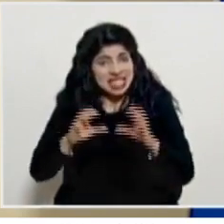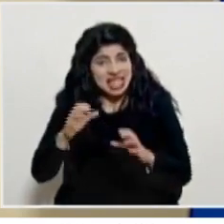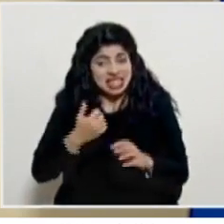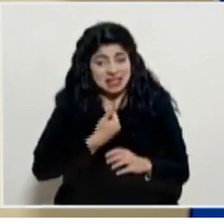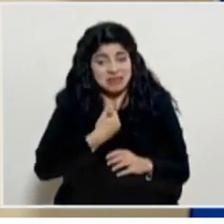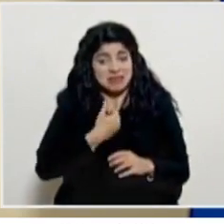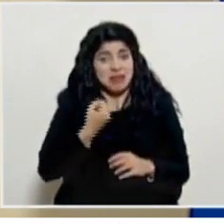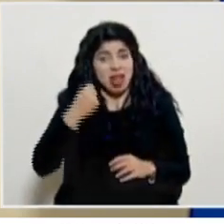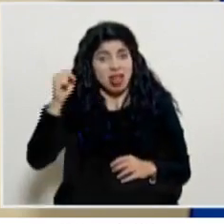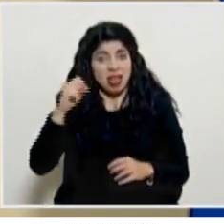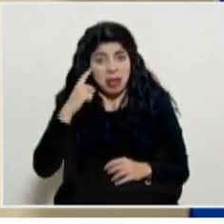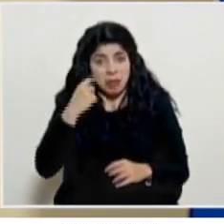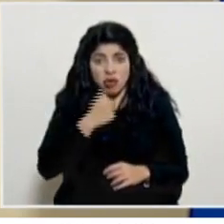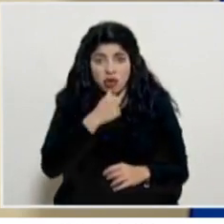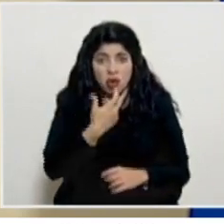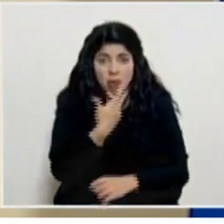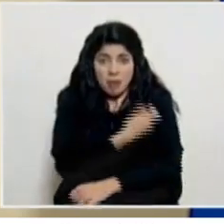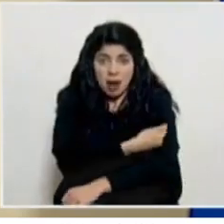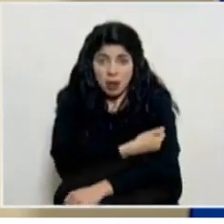aplicarse la vacuna